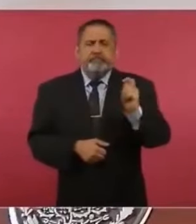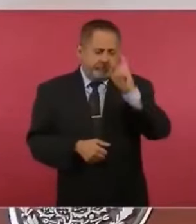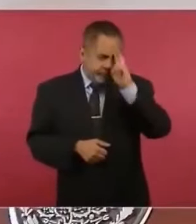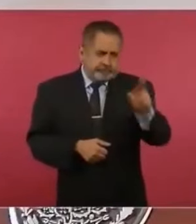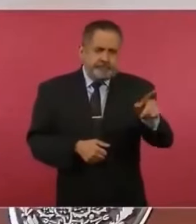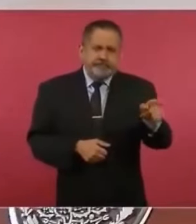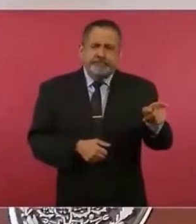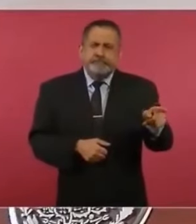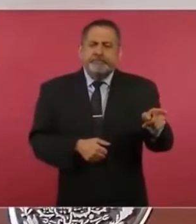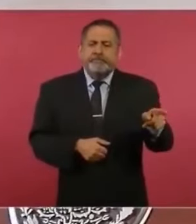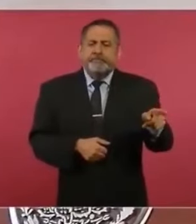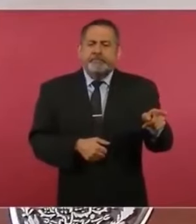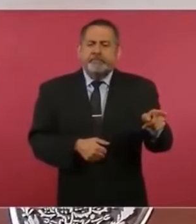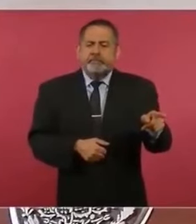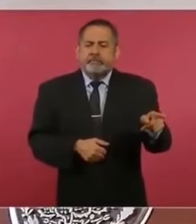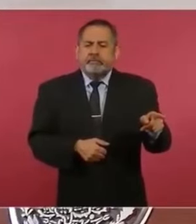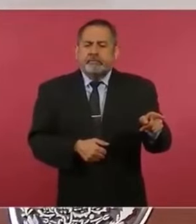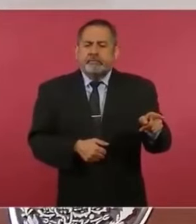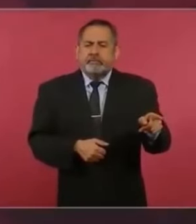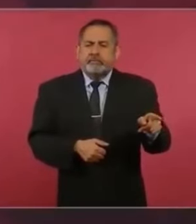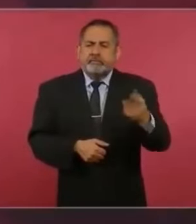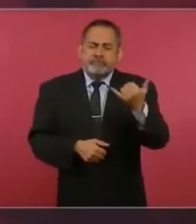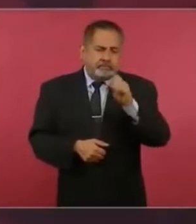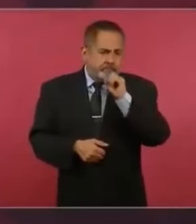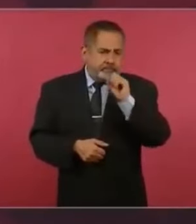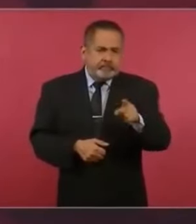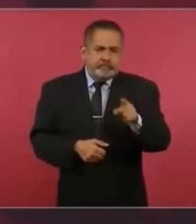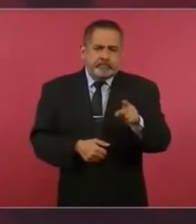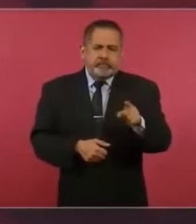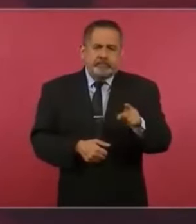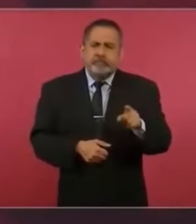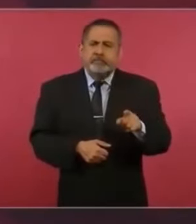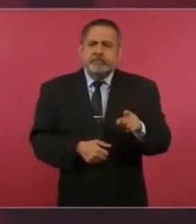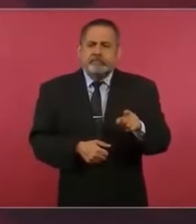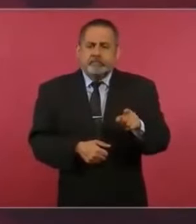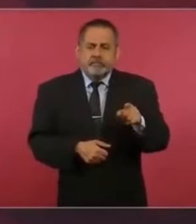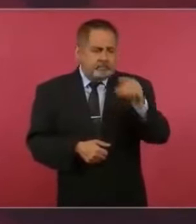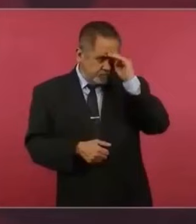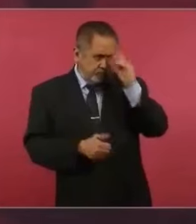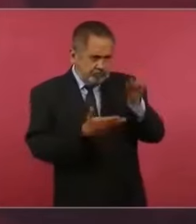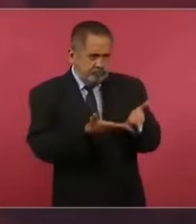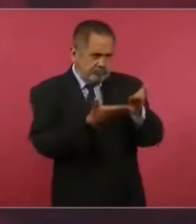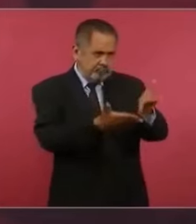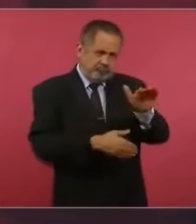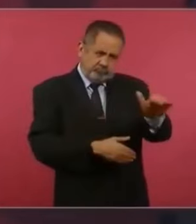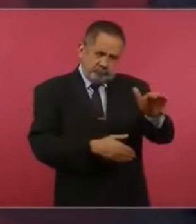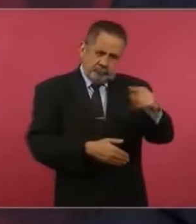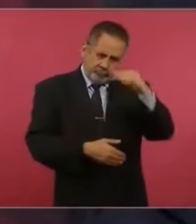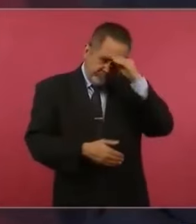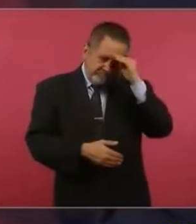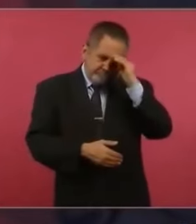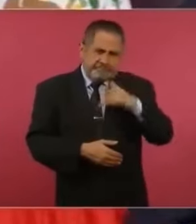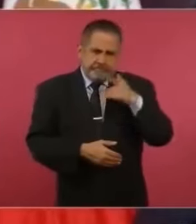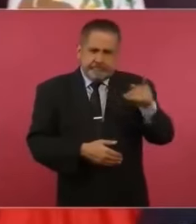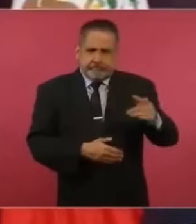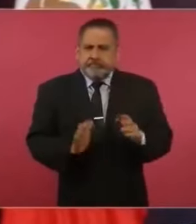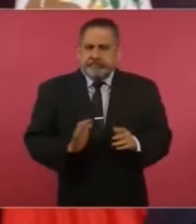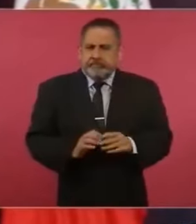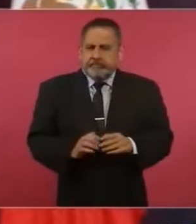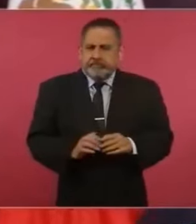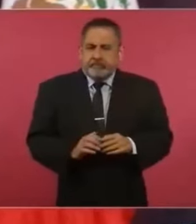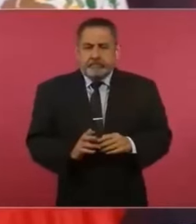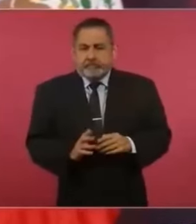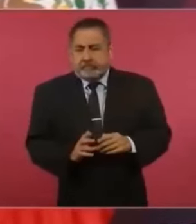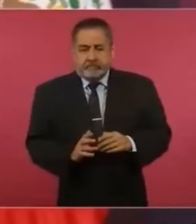y poniéndolo a su consideración. Y si para